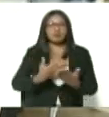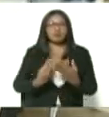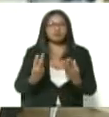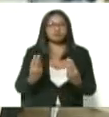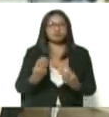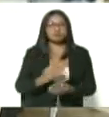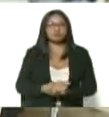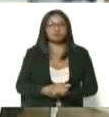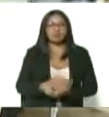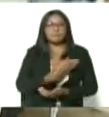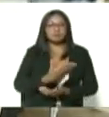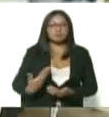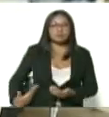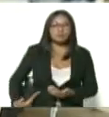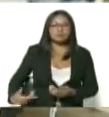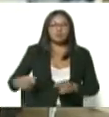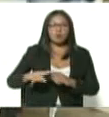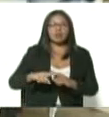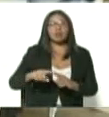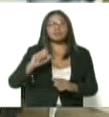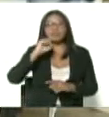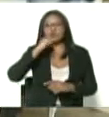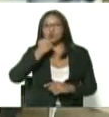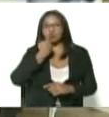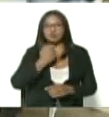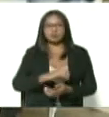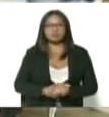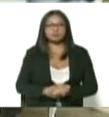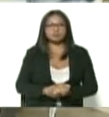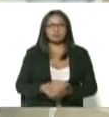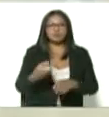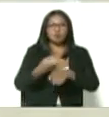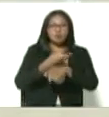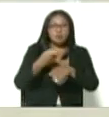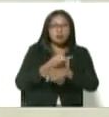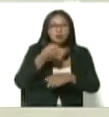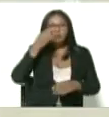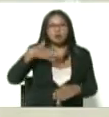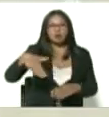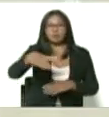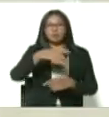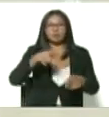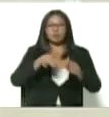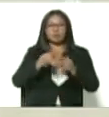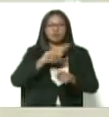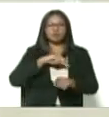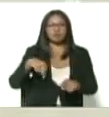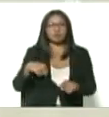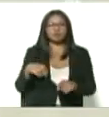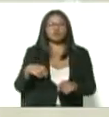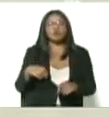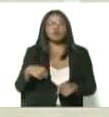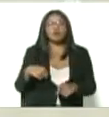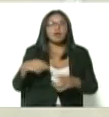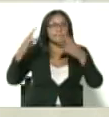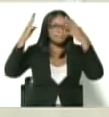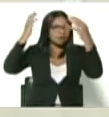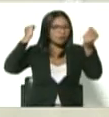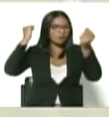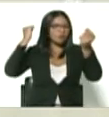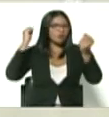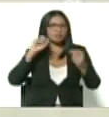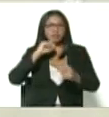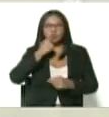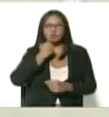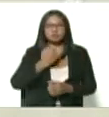al presidente Vladimir Putin a su gobierno a su pueblo a nuestro hermano el embajador Sergey que está